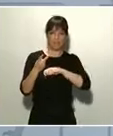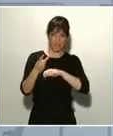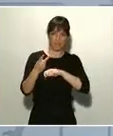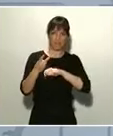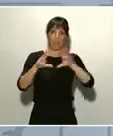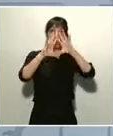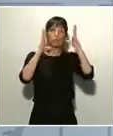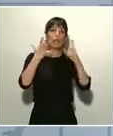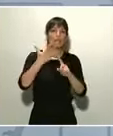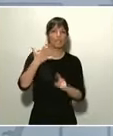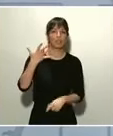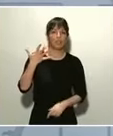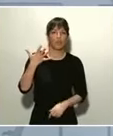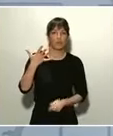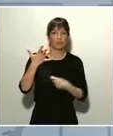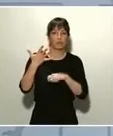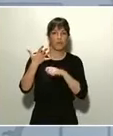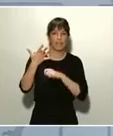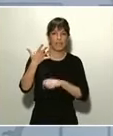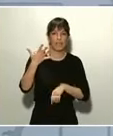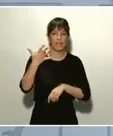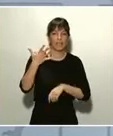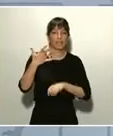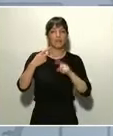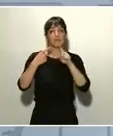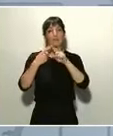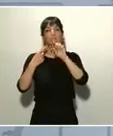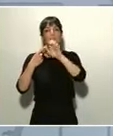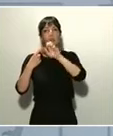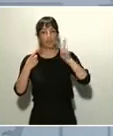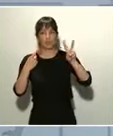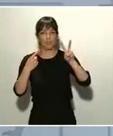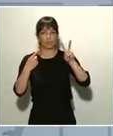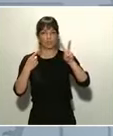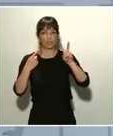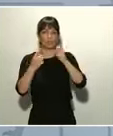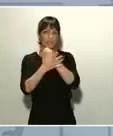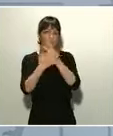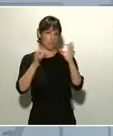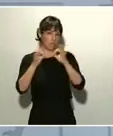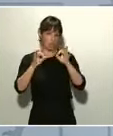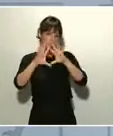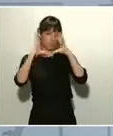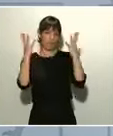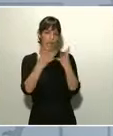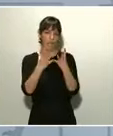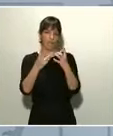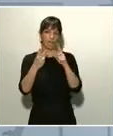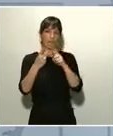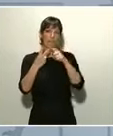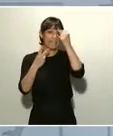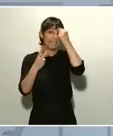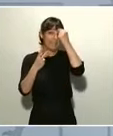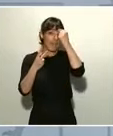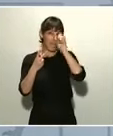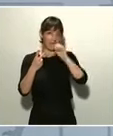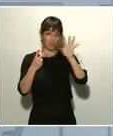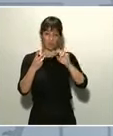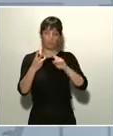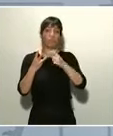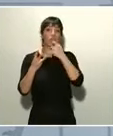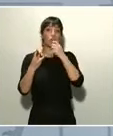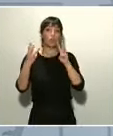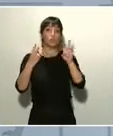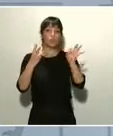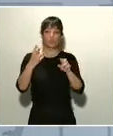Solo por detrás de Estados Unidos, con un 17% del tráfico mundial, India con un 14%, el Reino Unido con un 8% y Alemania con un